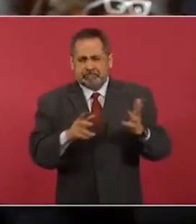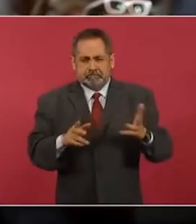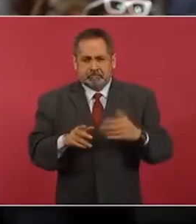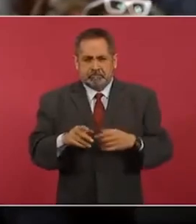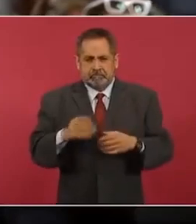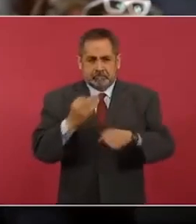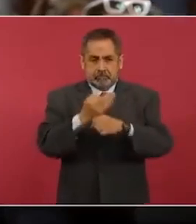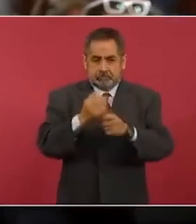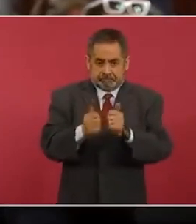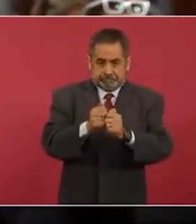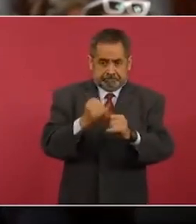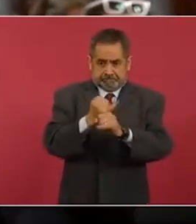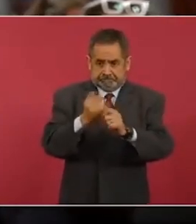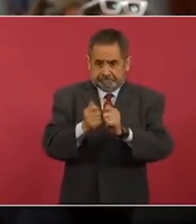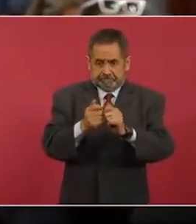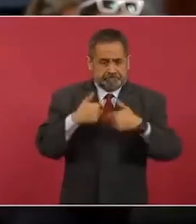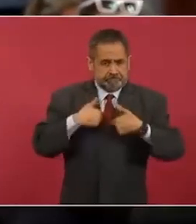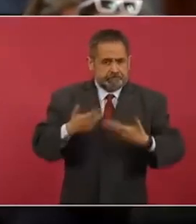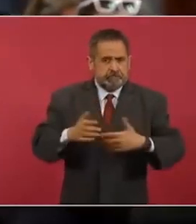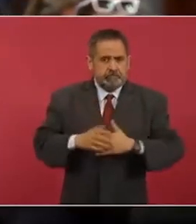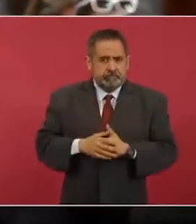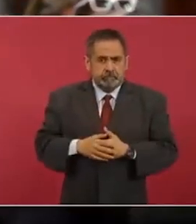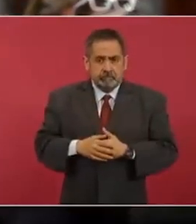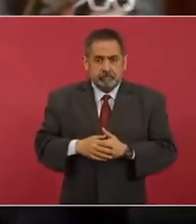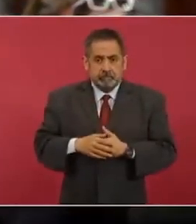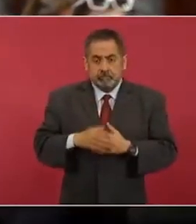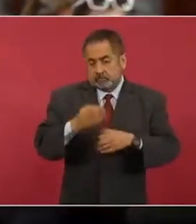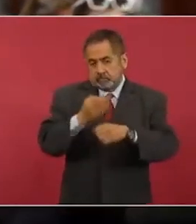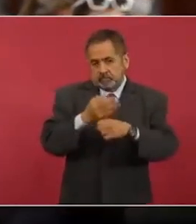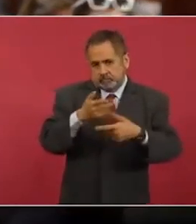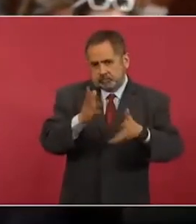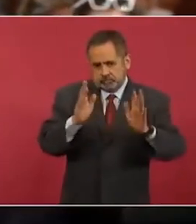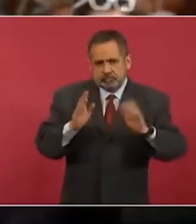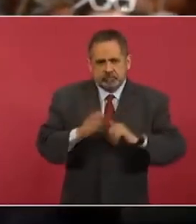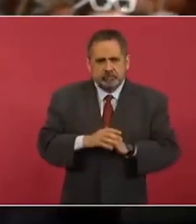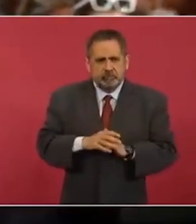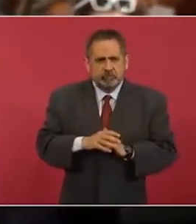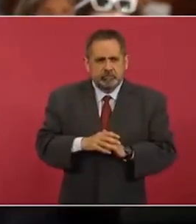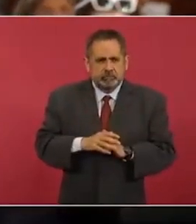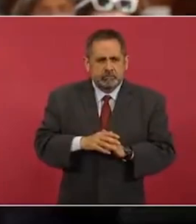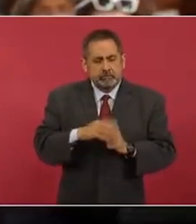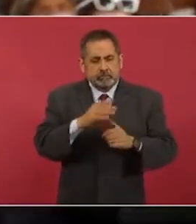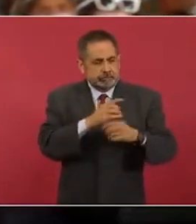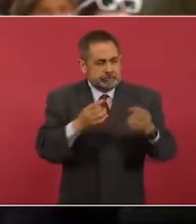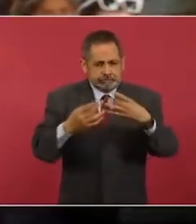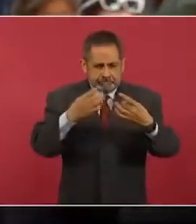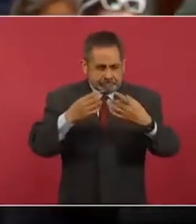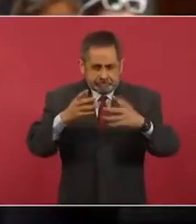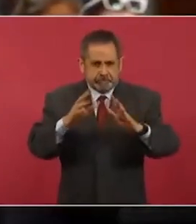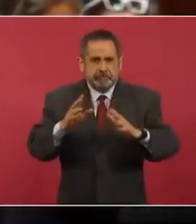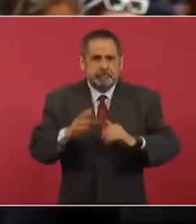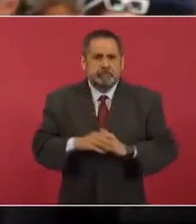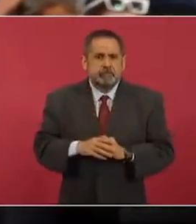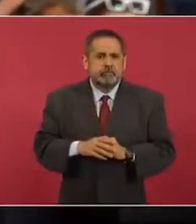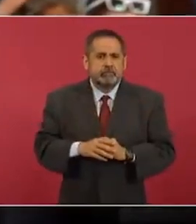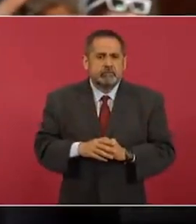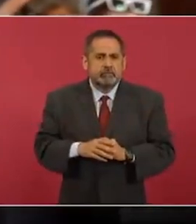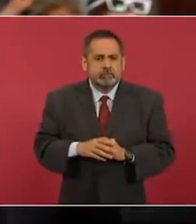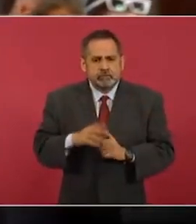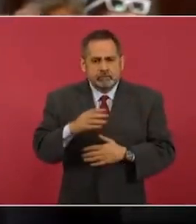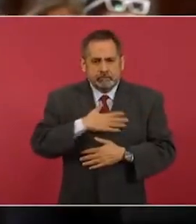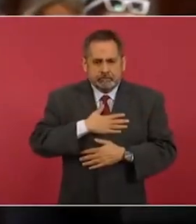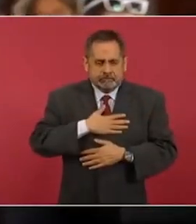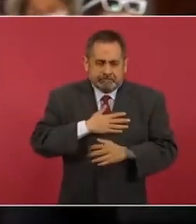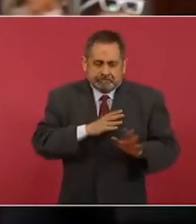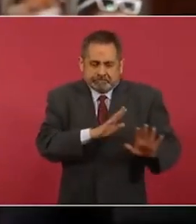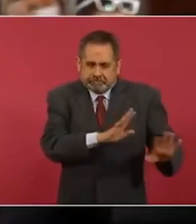que le están siguiendo en las redes sociales, que ya se han ocupado, ya han visto hace un rato y ya me están dando por todos lados. Que la verdad debo decirle que me da un